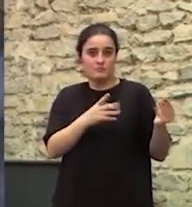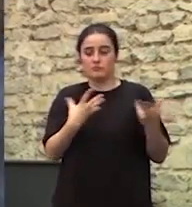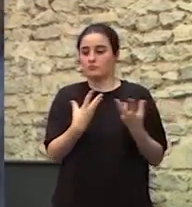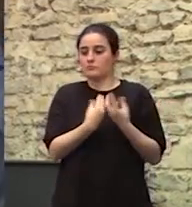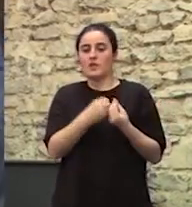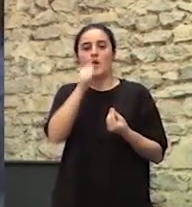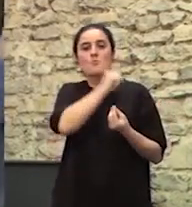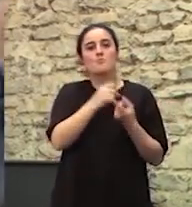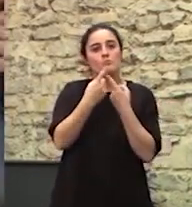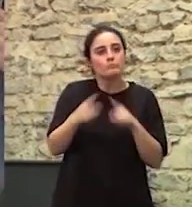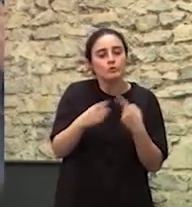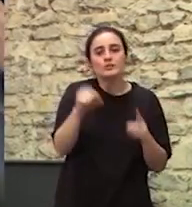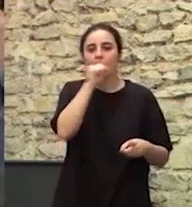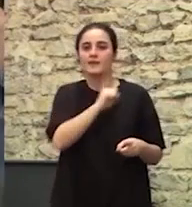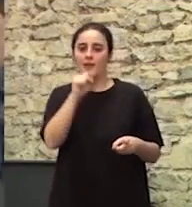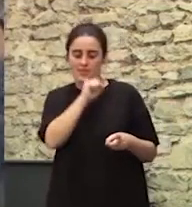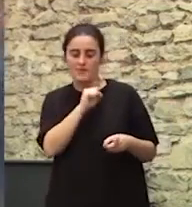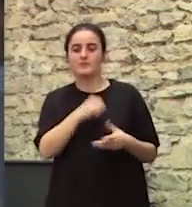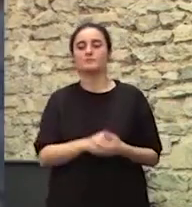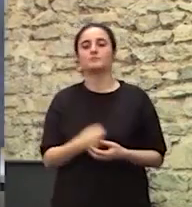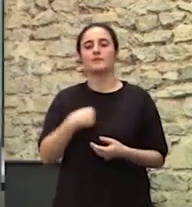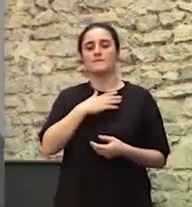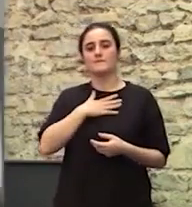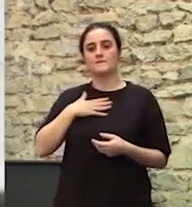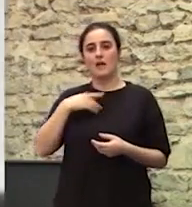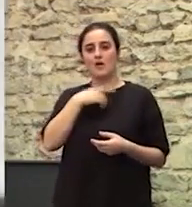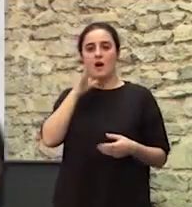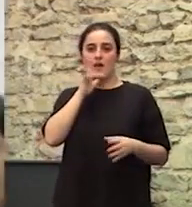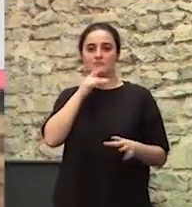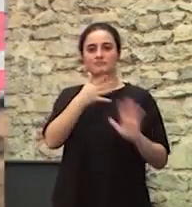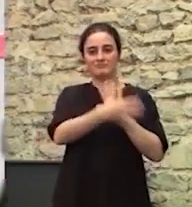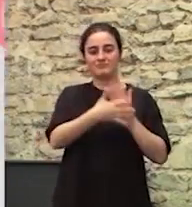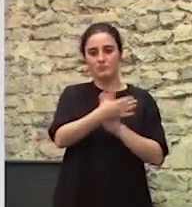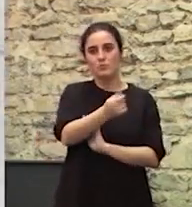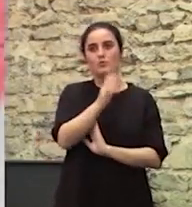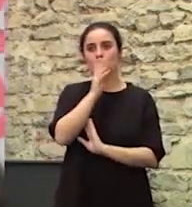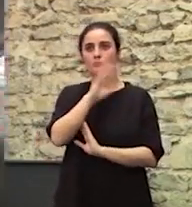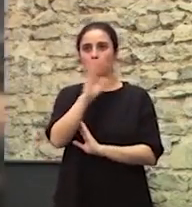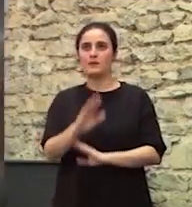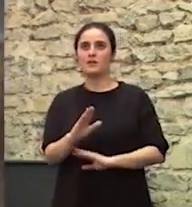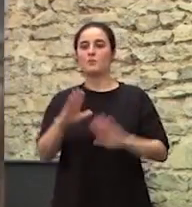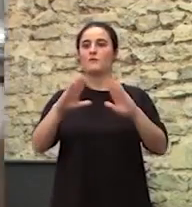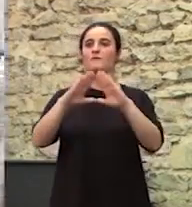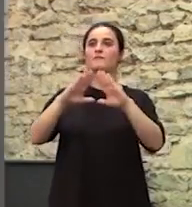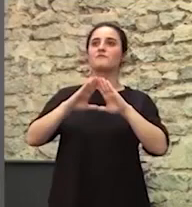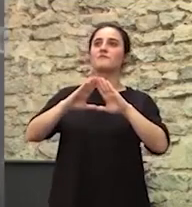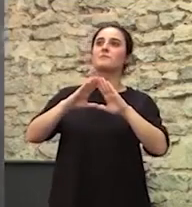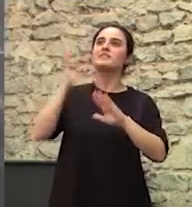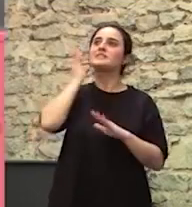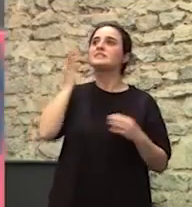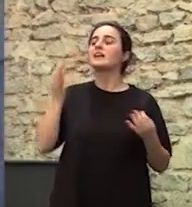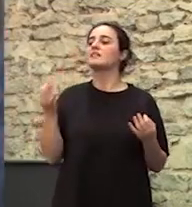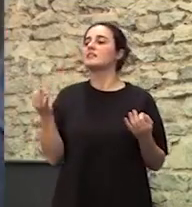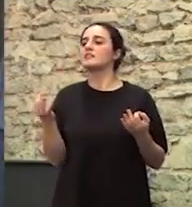acompañándonos con la música y con las canciones. Yo quiero que ella hable un poquito porque parece que el ser feminista tiene que ser